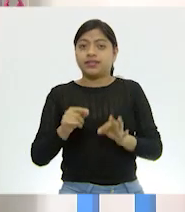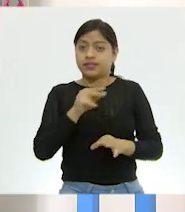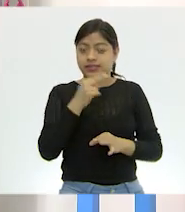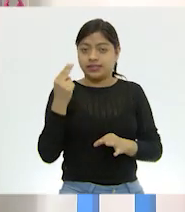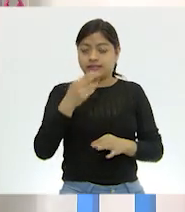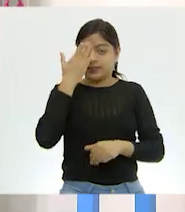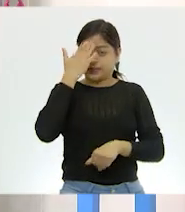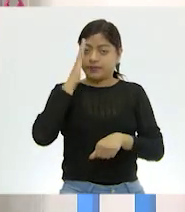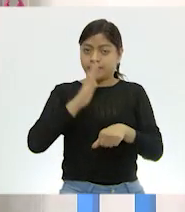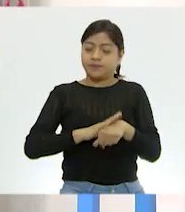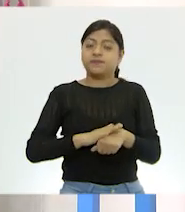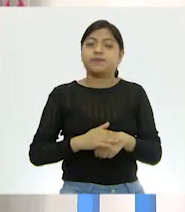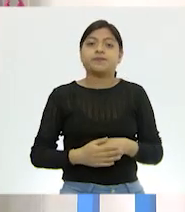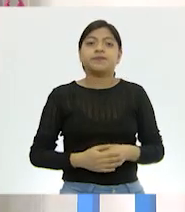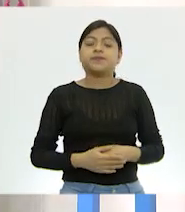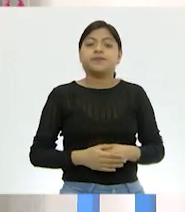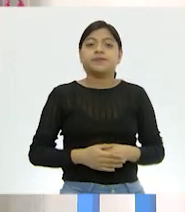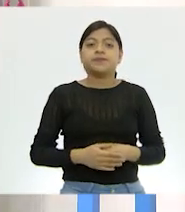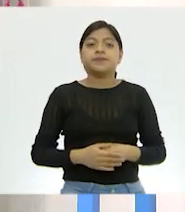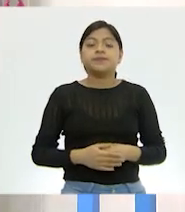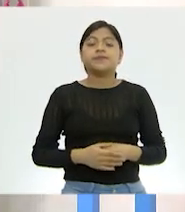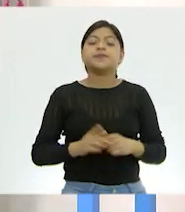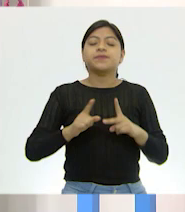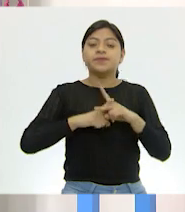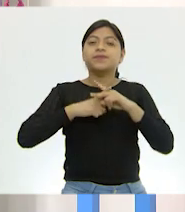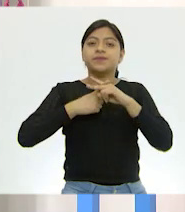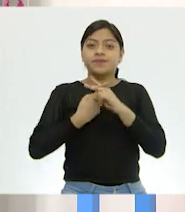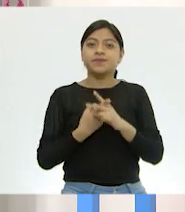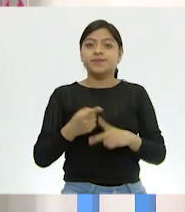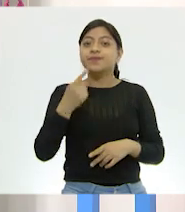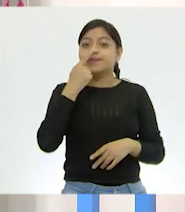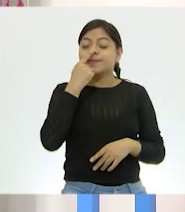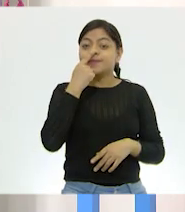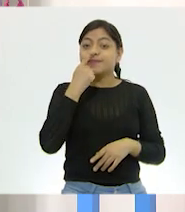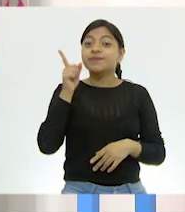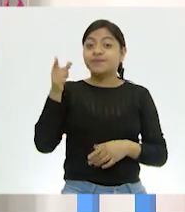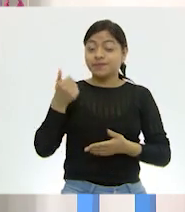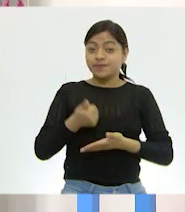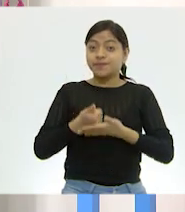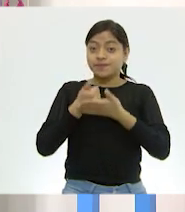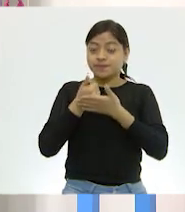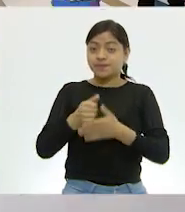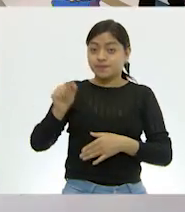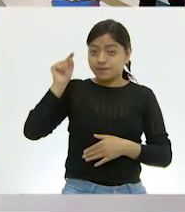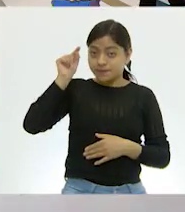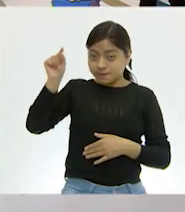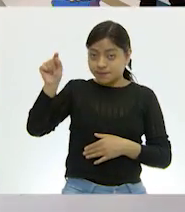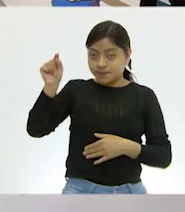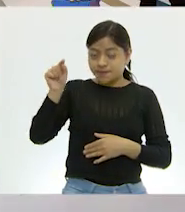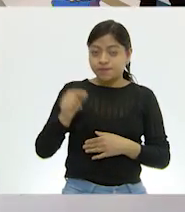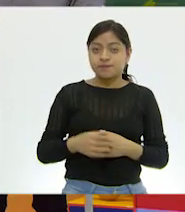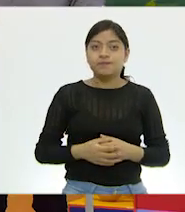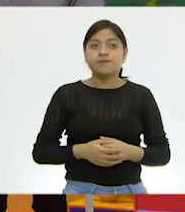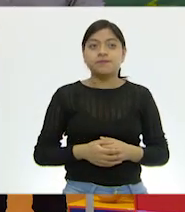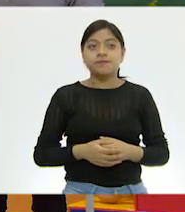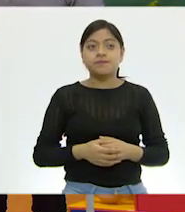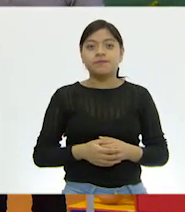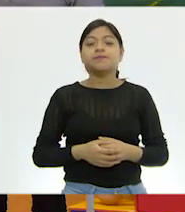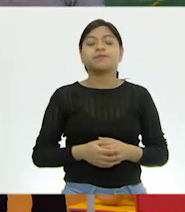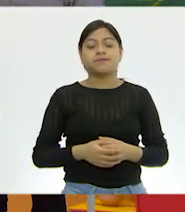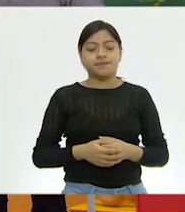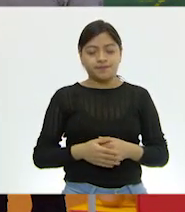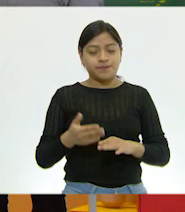¿Sale? Muy bien. Entonces, vamos a empezar por la nariz. ¿Podrías señalarme la nariz? Muy bien.